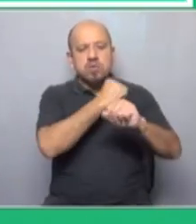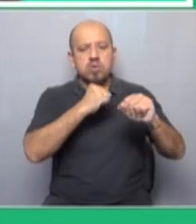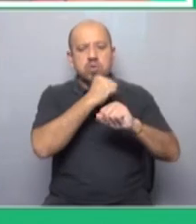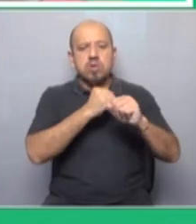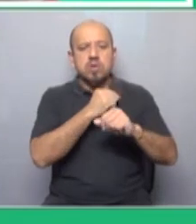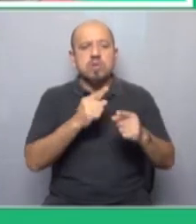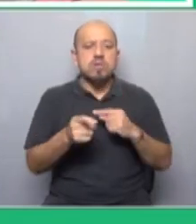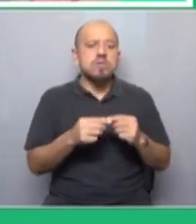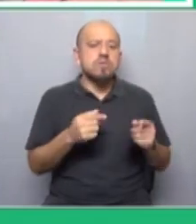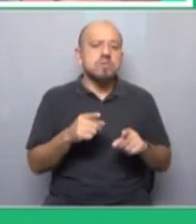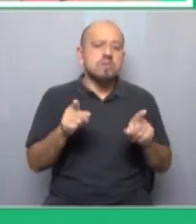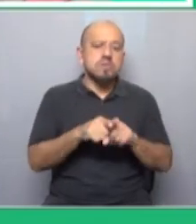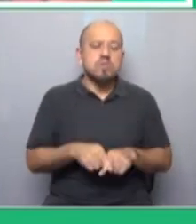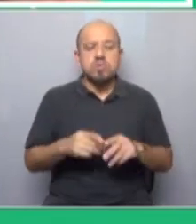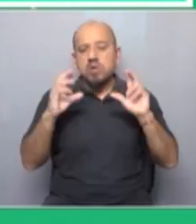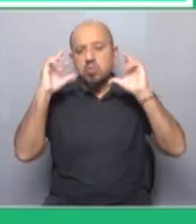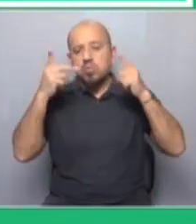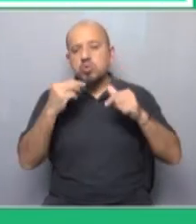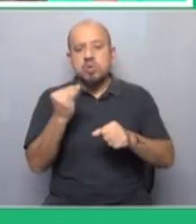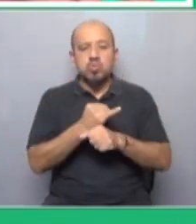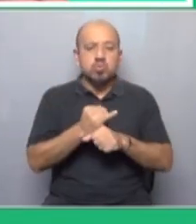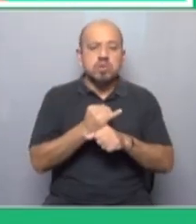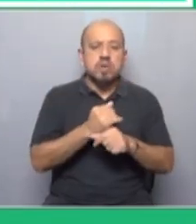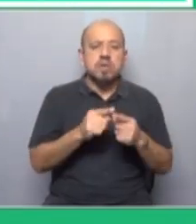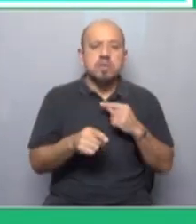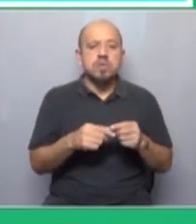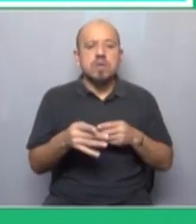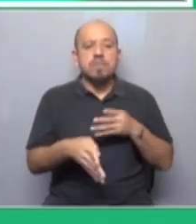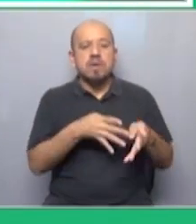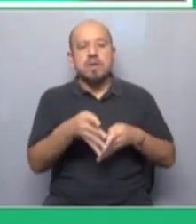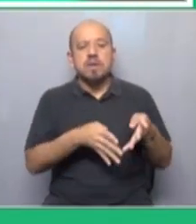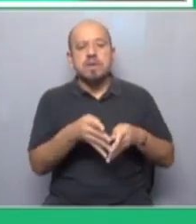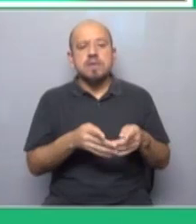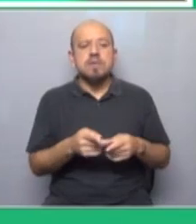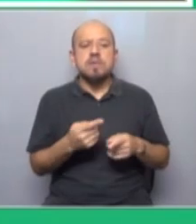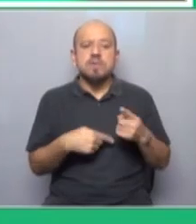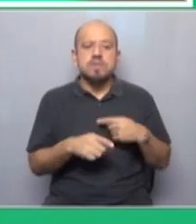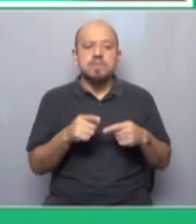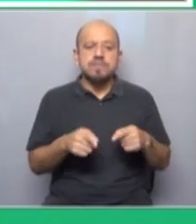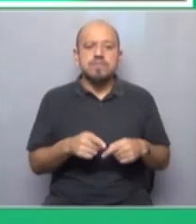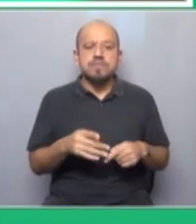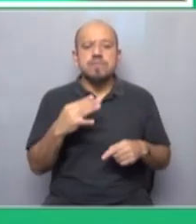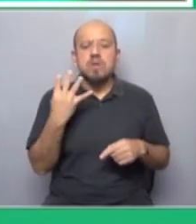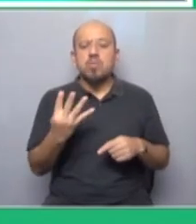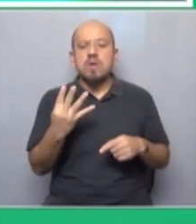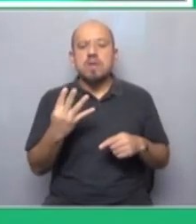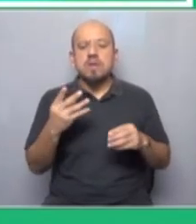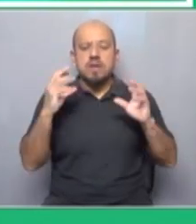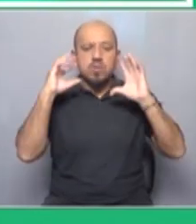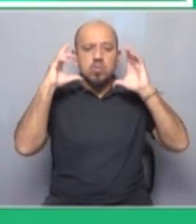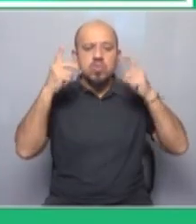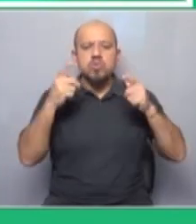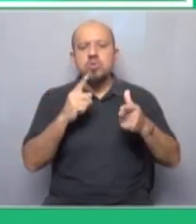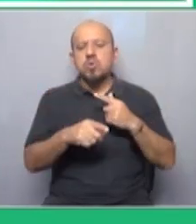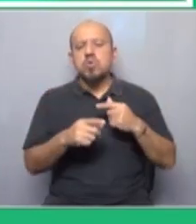pasaba por arriba pasó en la revolución industrial también con el siglo de las máquinas es decir en esta cuarta revolución si se le puede